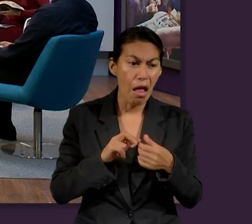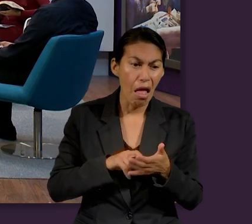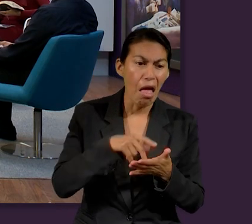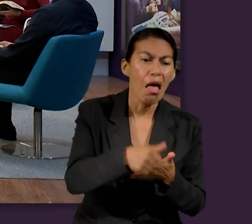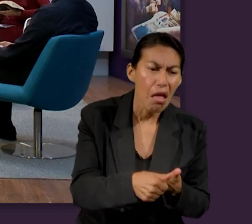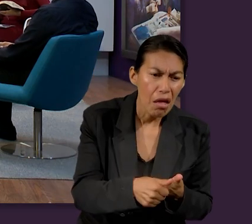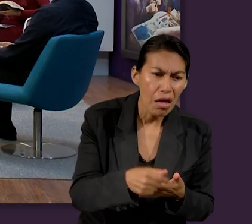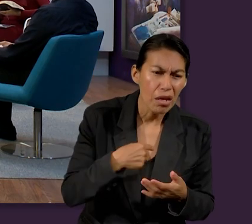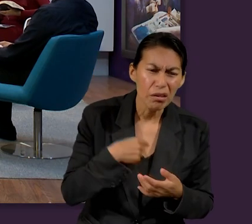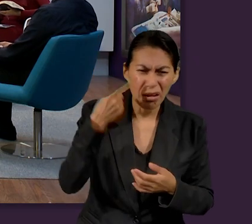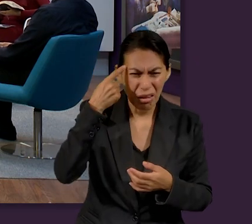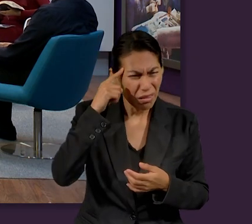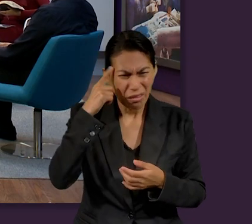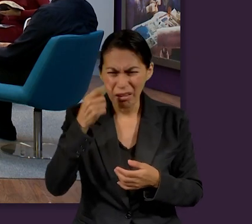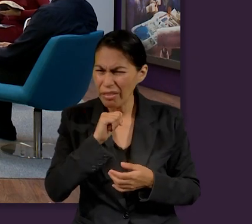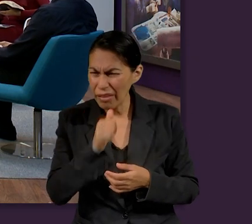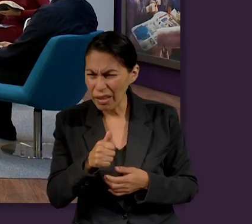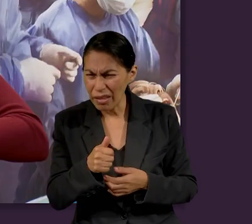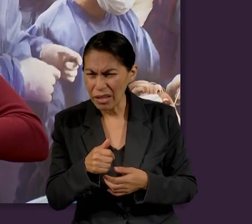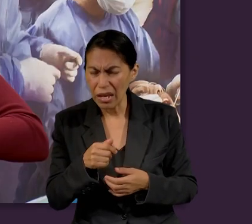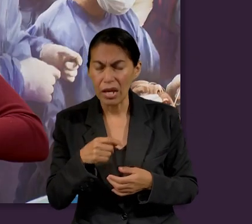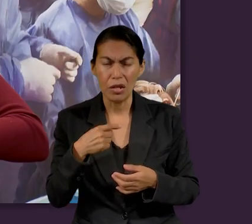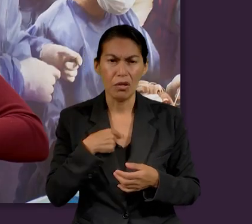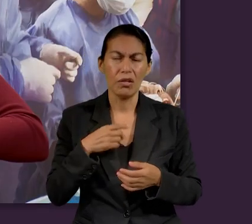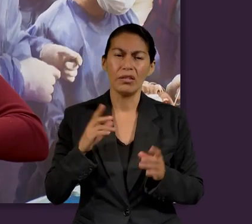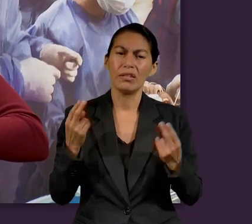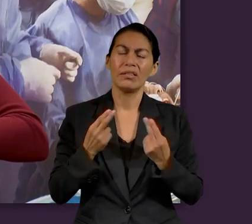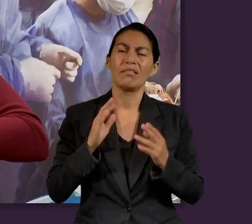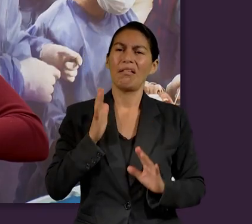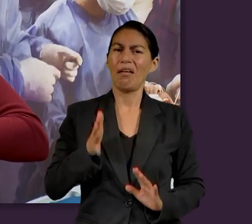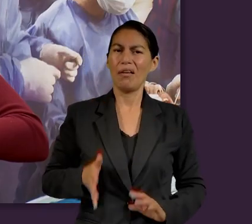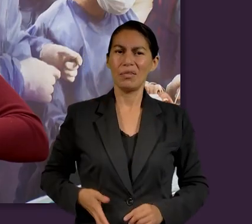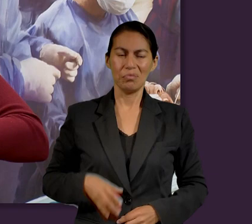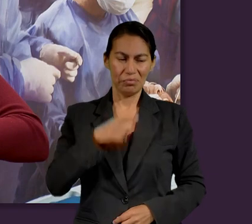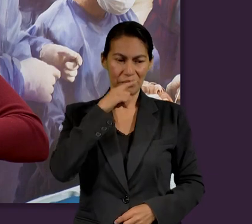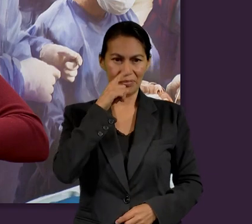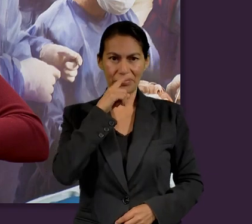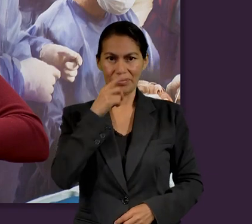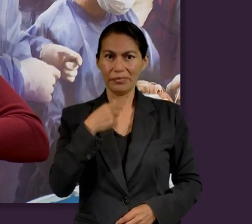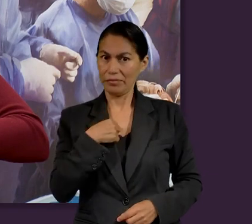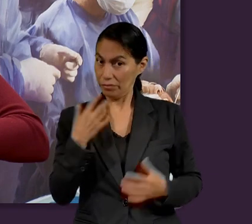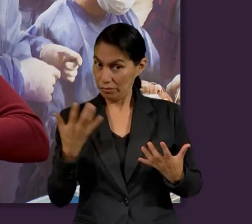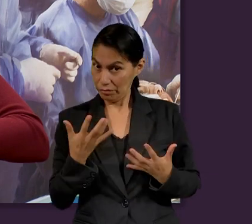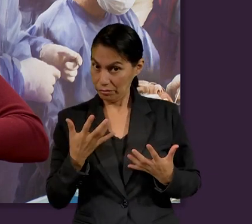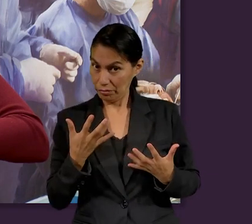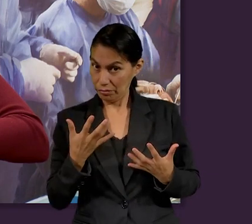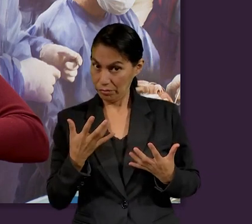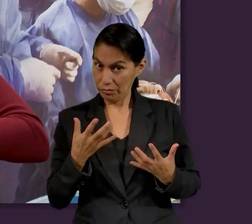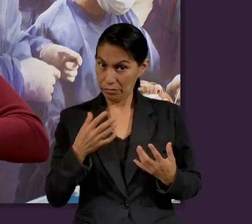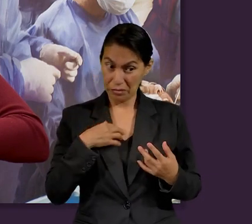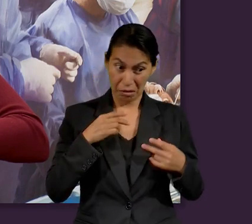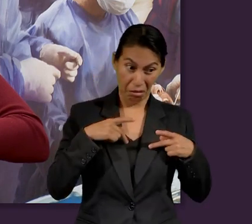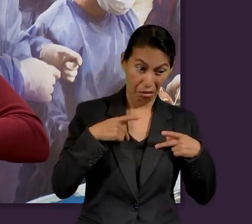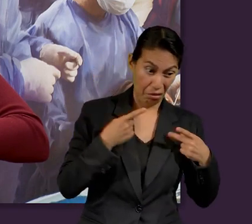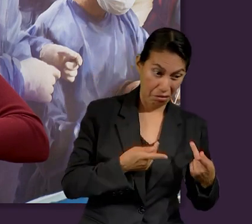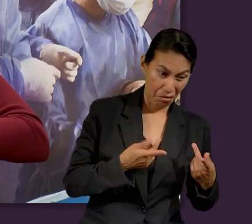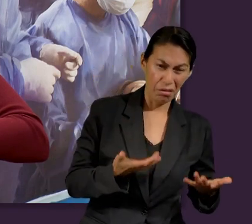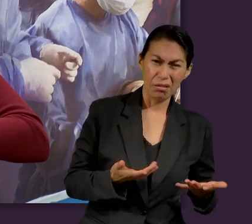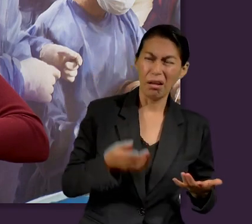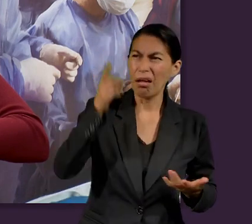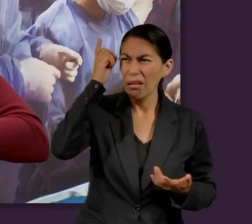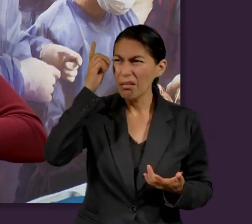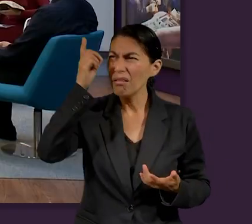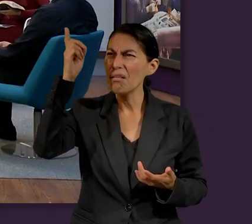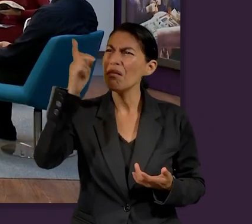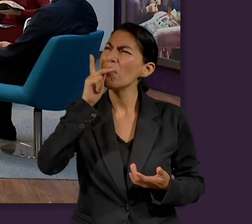y yo no me indigno? Si es necesario gloriarse, me gloriaré en lo que es de mi debilidad. El Dios